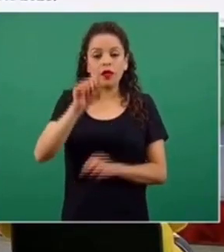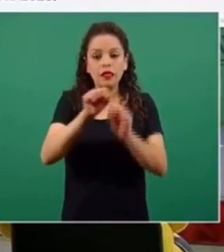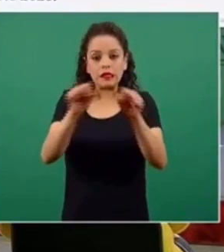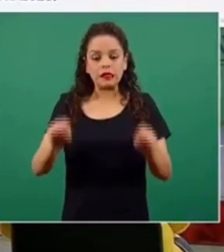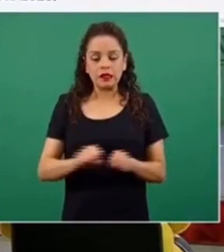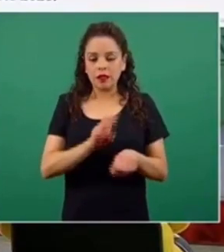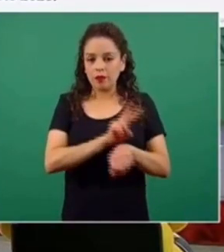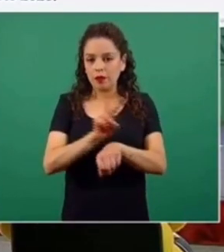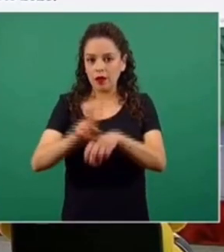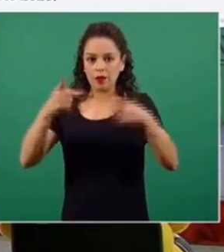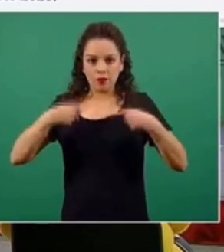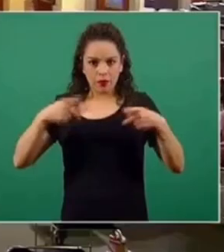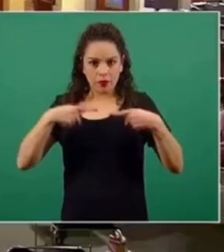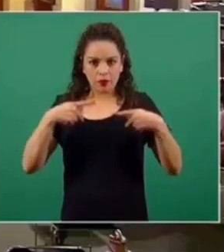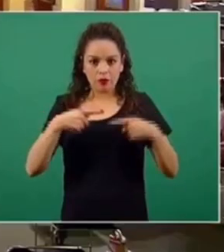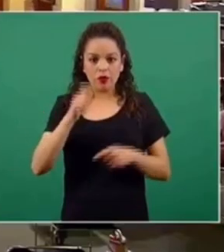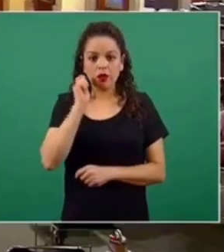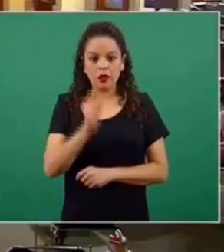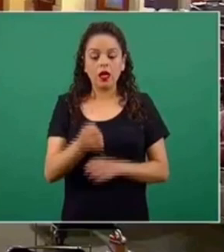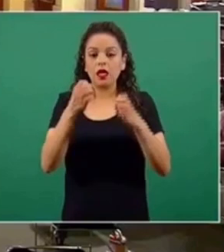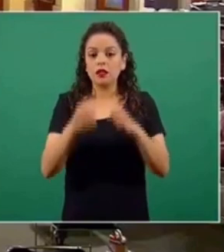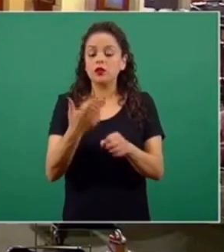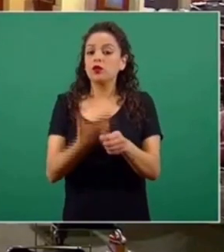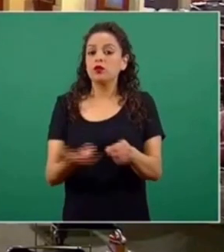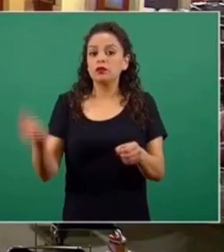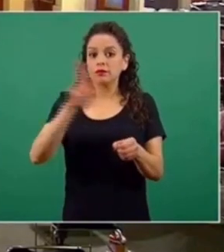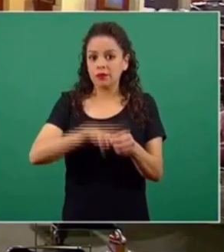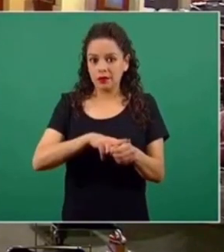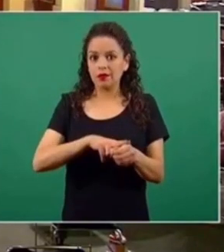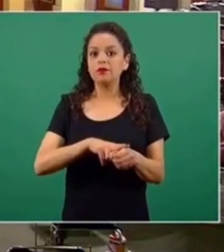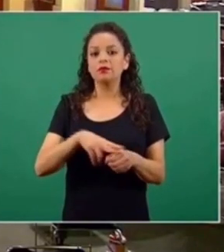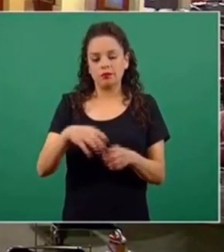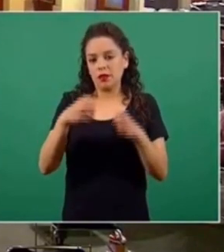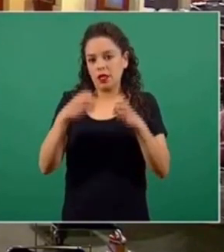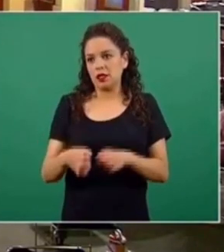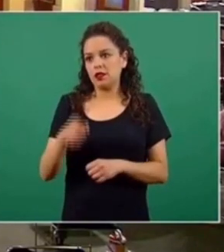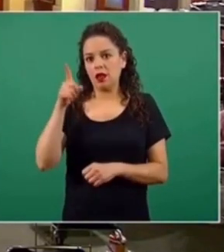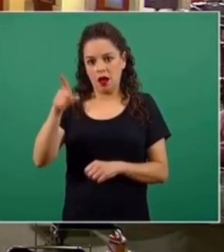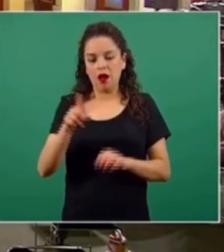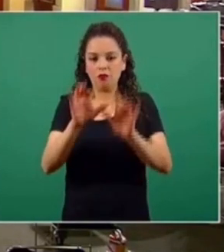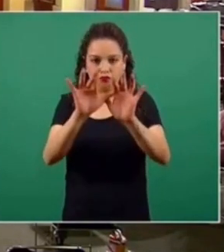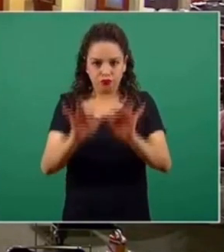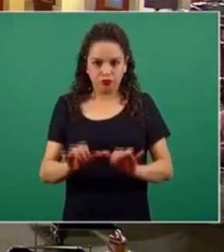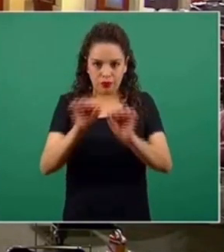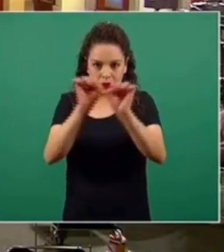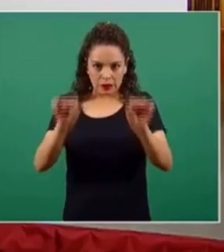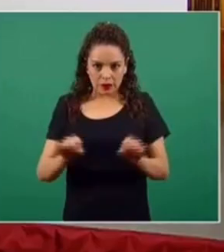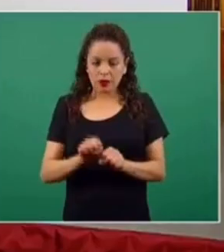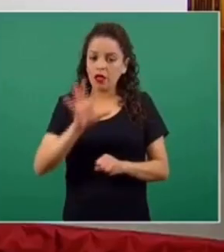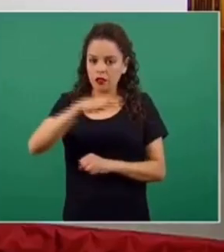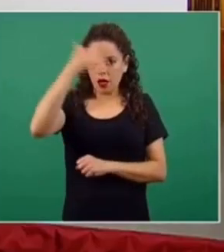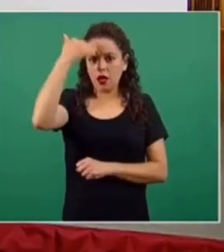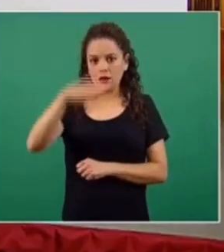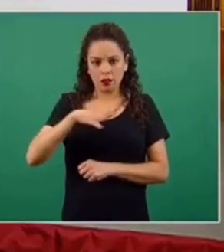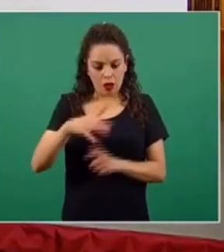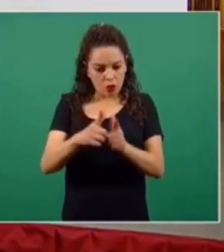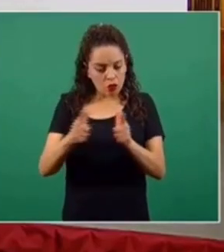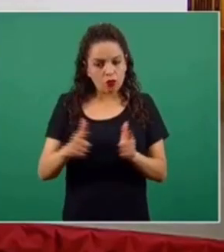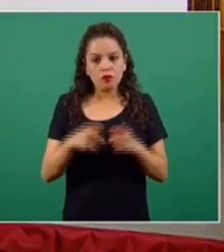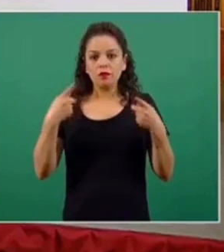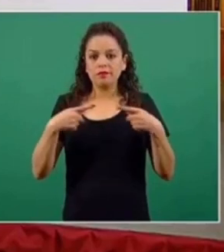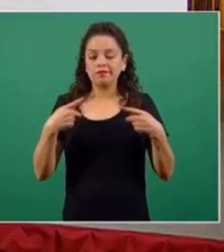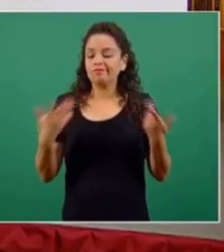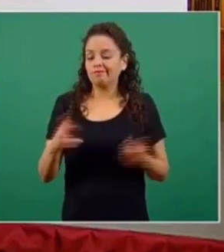personas que llegaron a atenderse, que están hospitalizadas, que están en el sistema y siempre hemos reconocido que hay un grupo de personas que